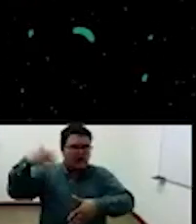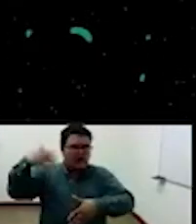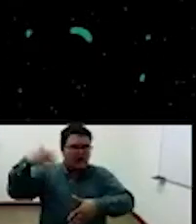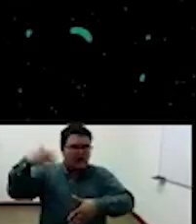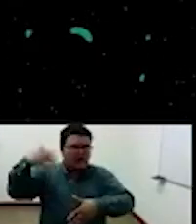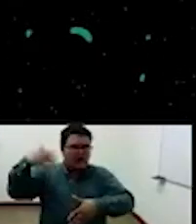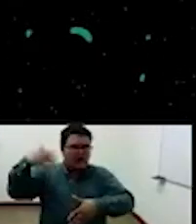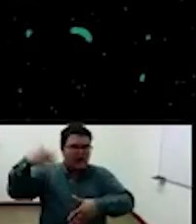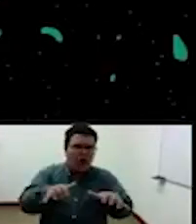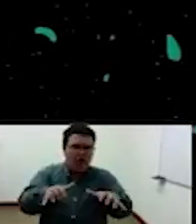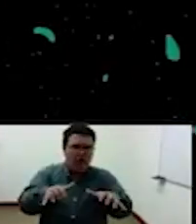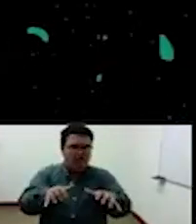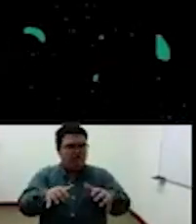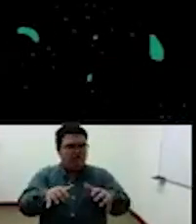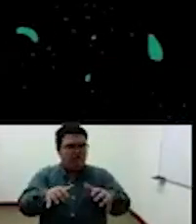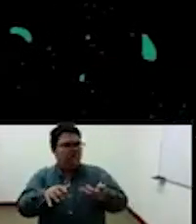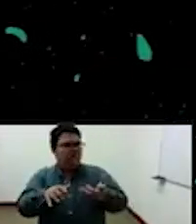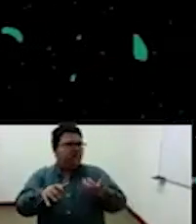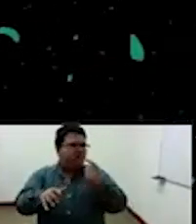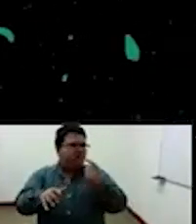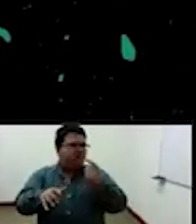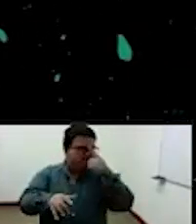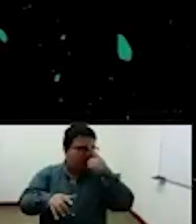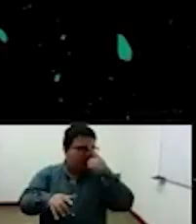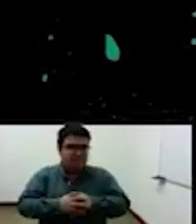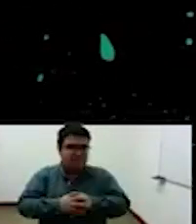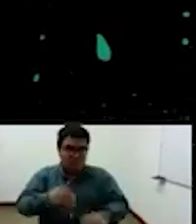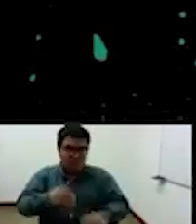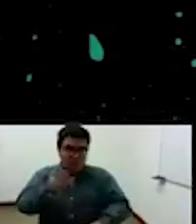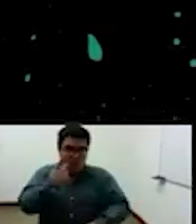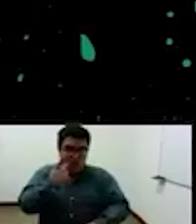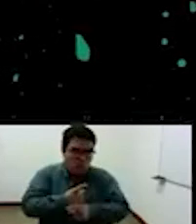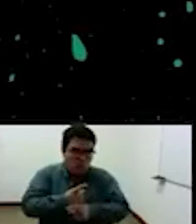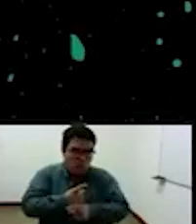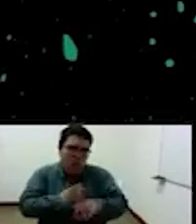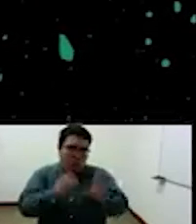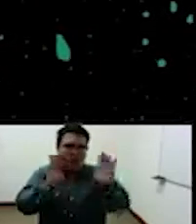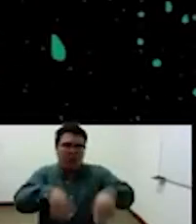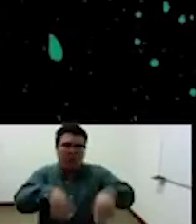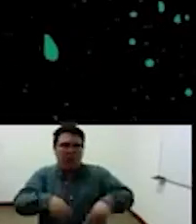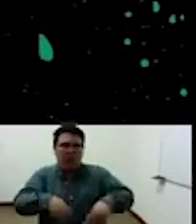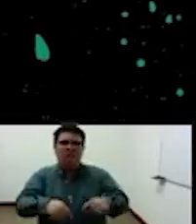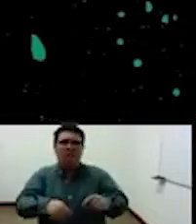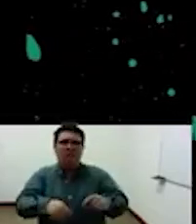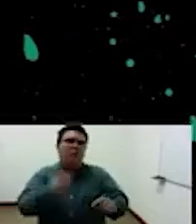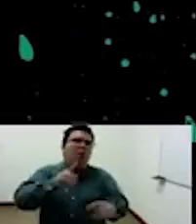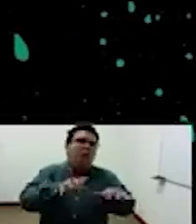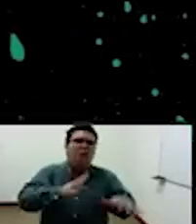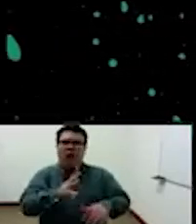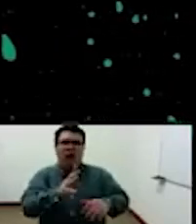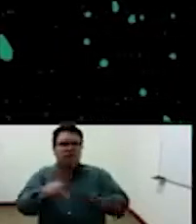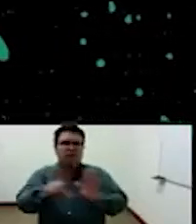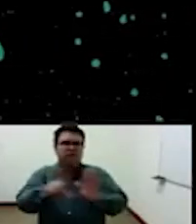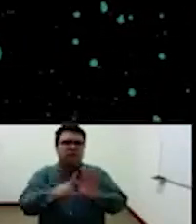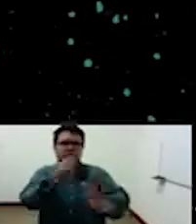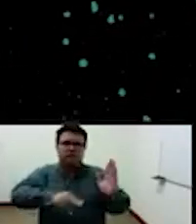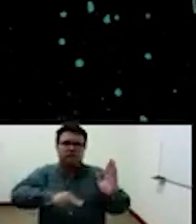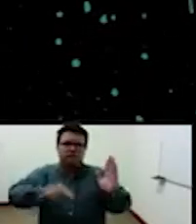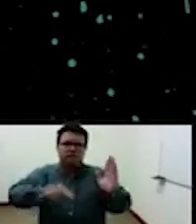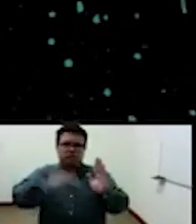esa ley no se cumplió no se cumplió perdón por un periodo de tiempo y posteriormente cuando llegó este último barco